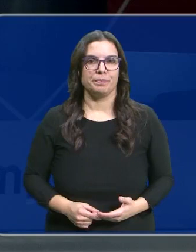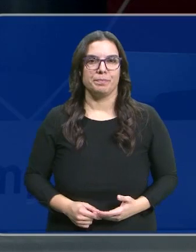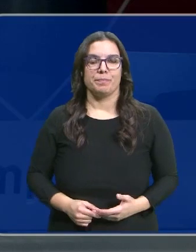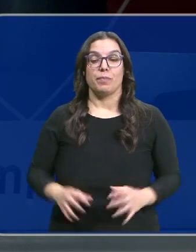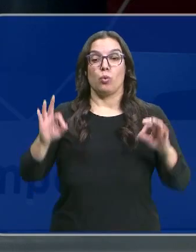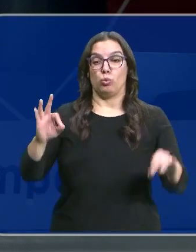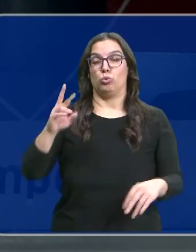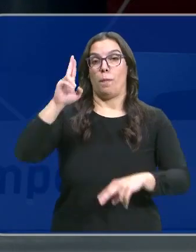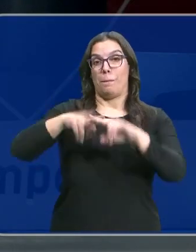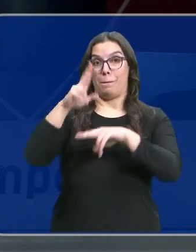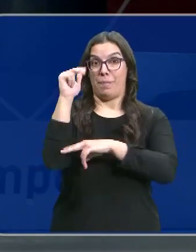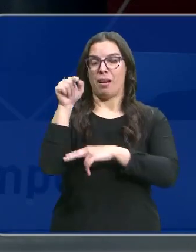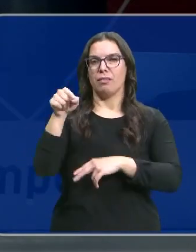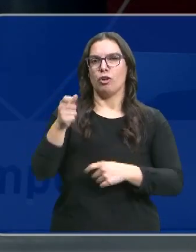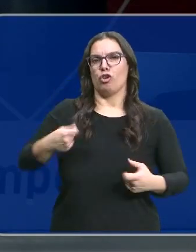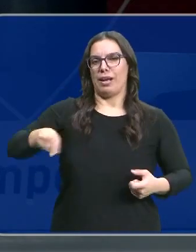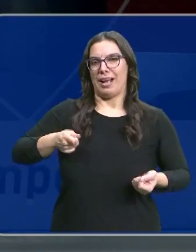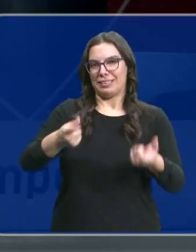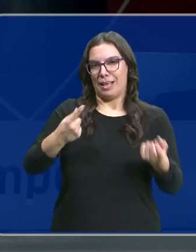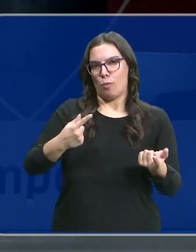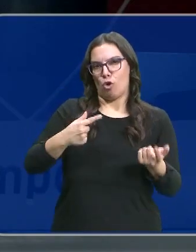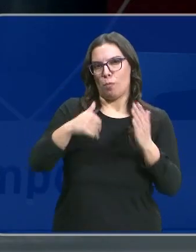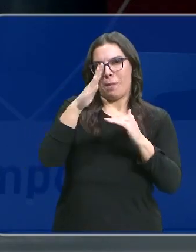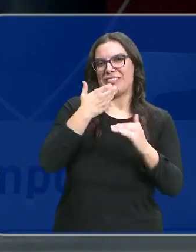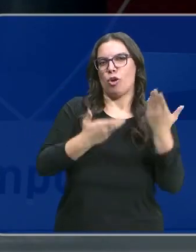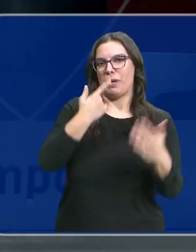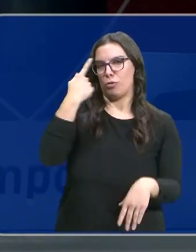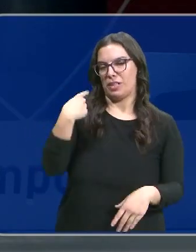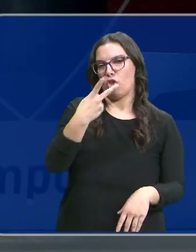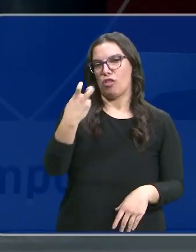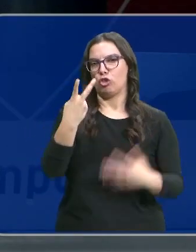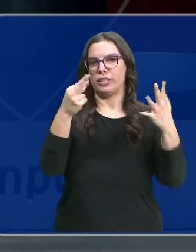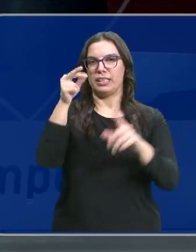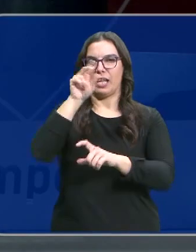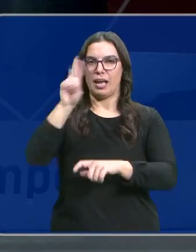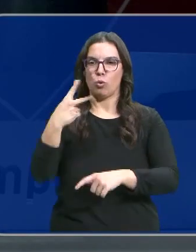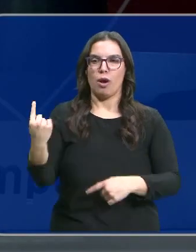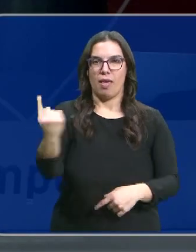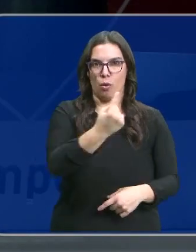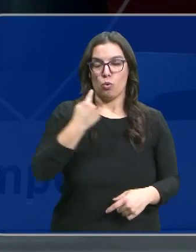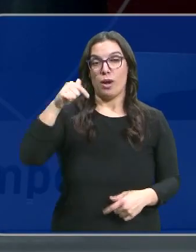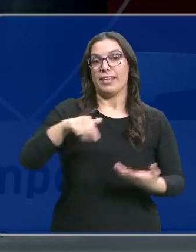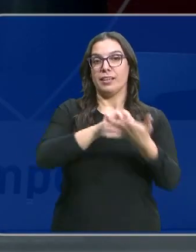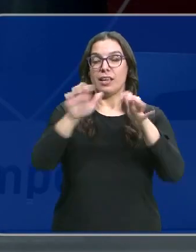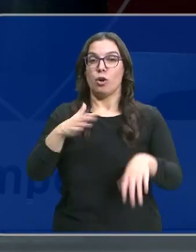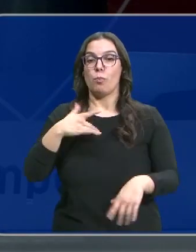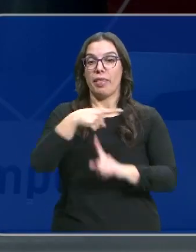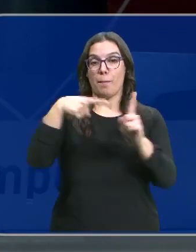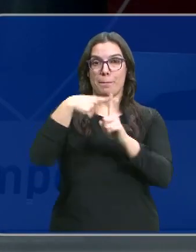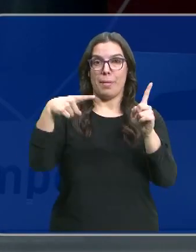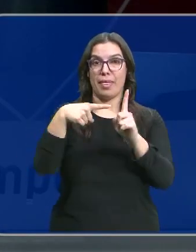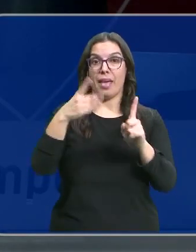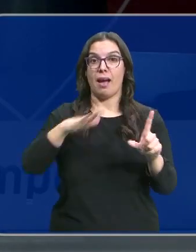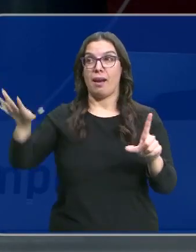En este Black Friday gastaremos más dinero que el año pasado, unos 270 euros por persona. En Castilla y León se espera que se supere la media